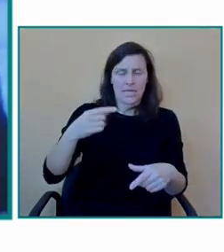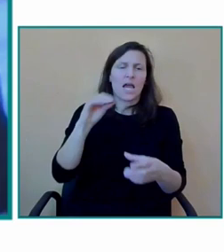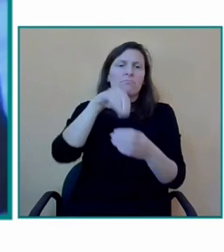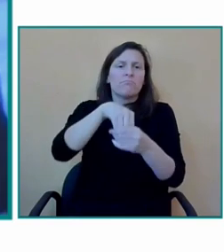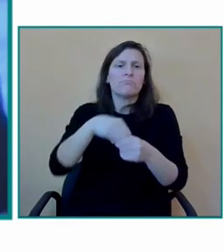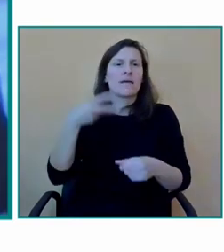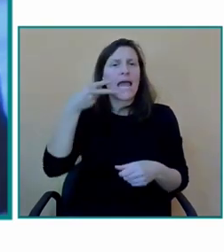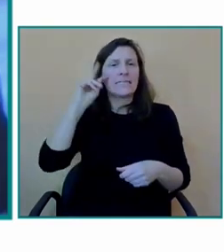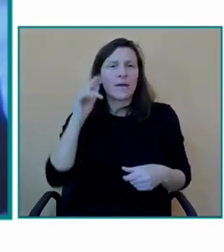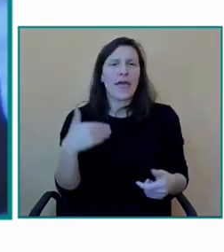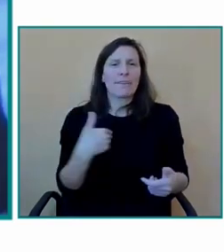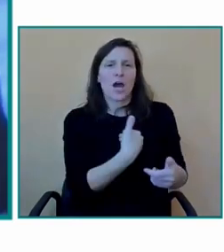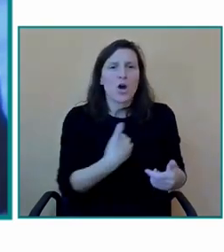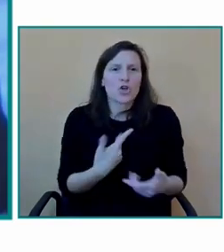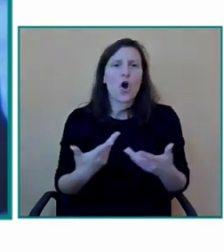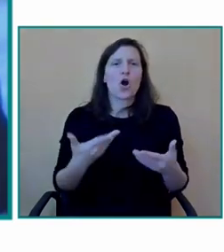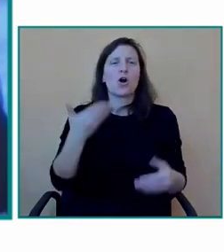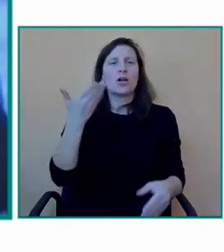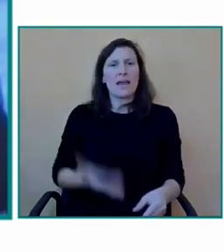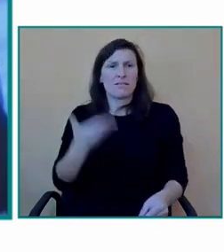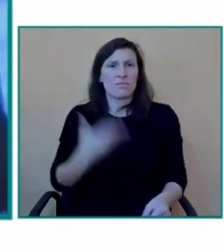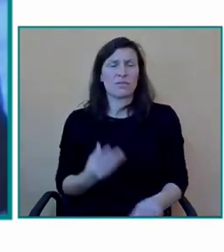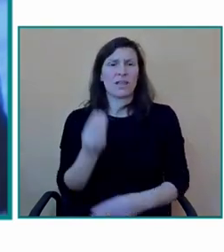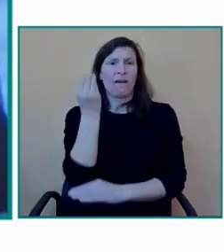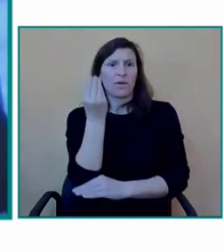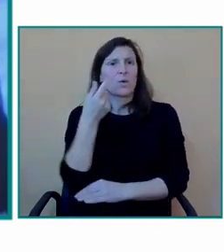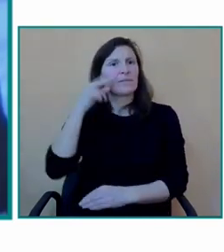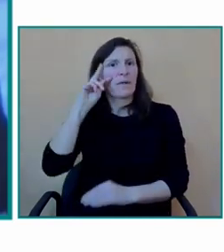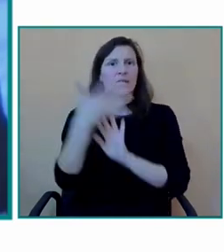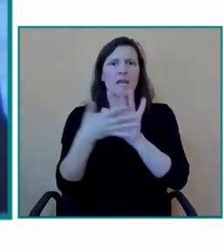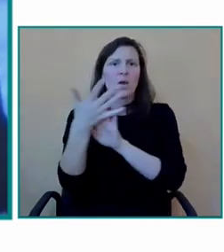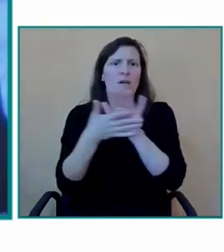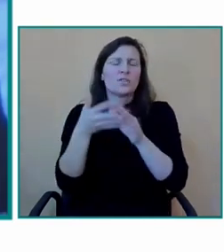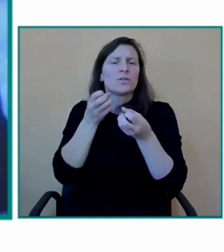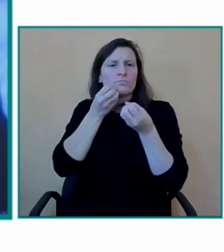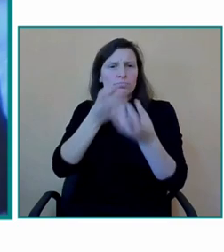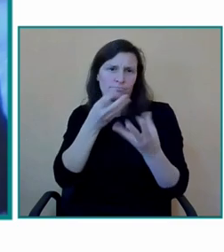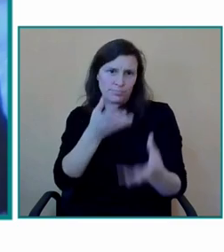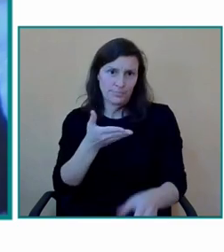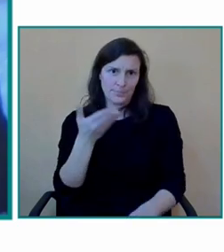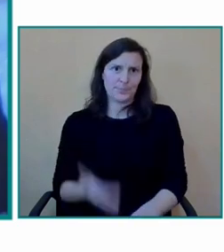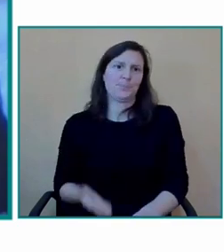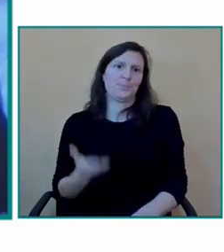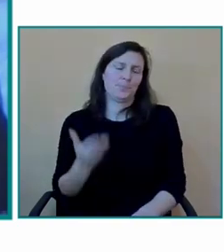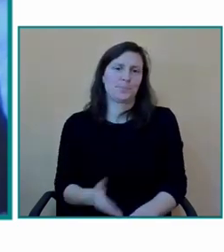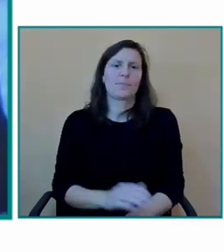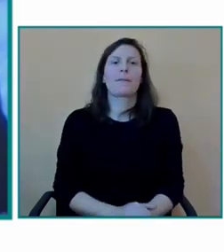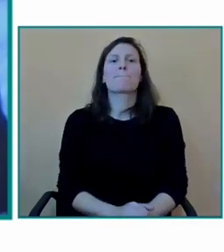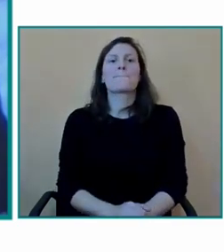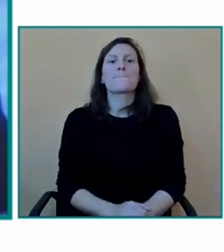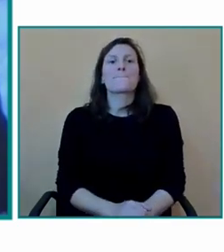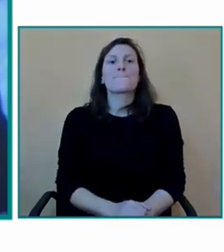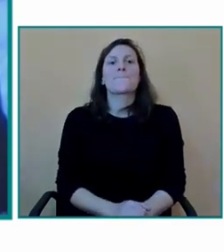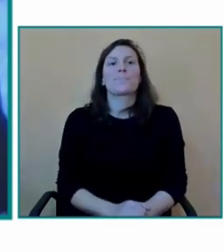nos va a transmitir pues la importancia de esta figura pues tan relevante dentro de la Comunidad de Madrid tan